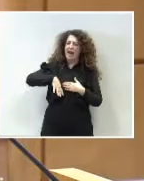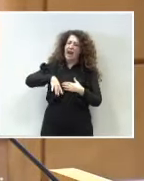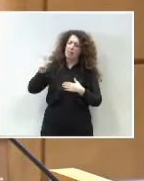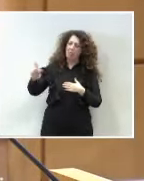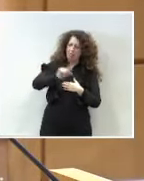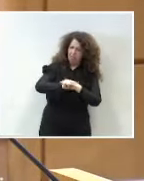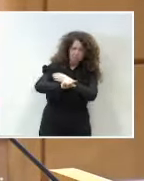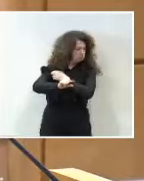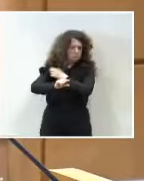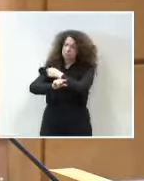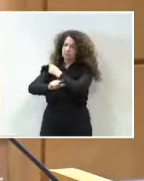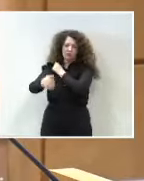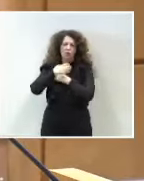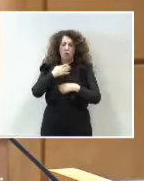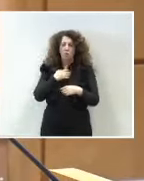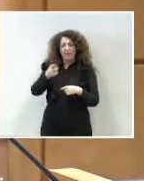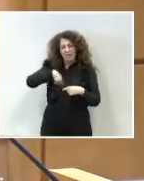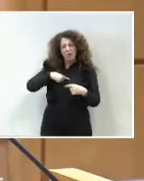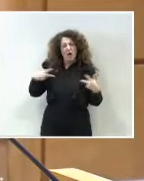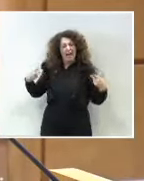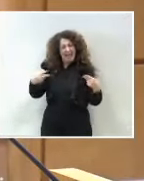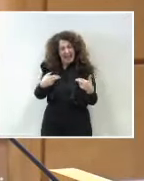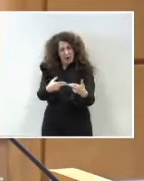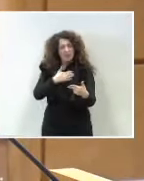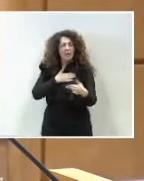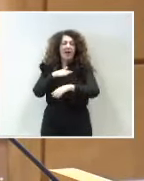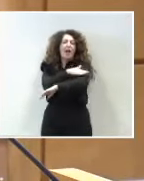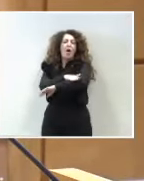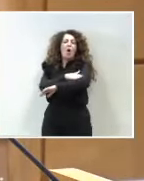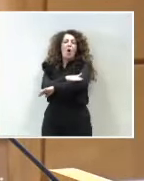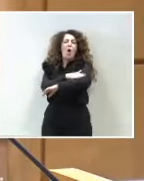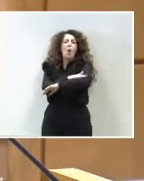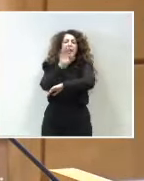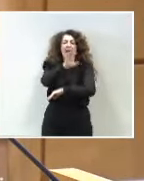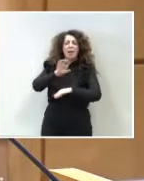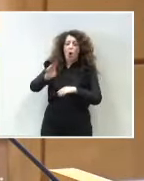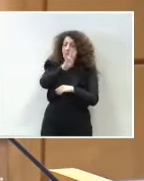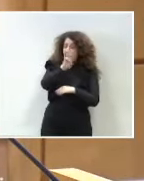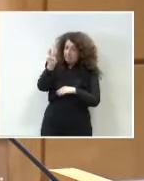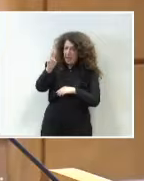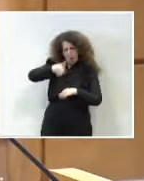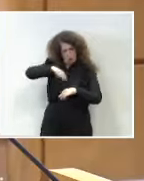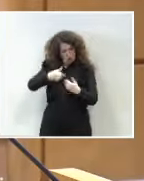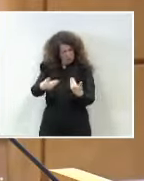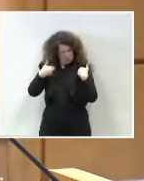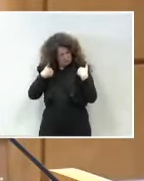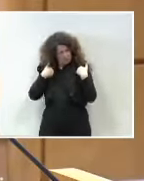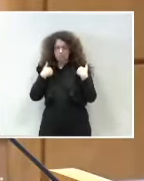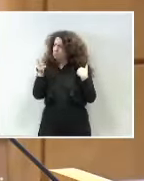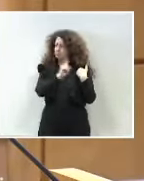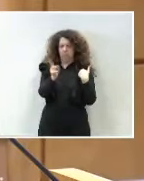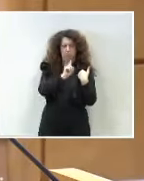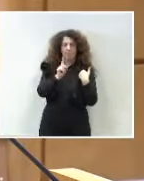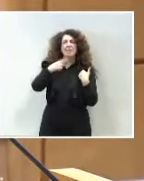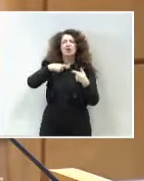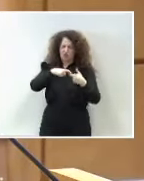seguir financiando los recortes que hacen los gobiernos populares en las comunidades autónomas donde gobiernan, porque una cosa es